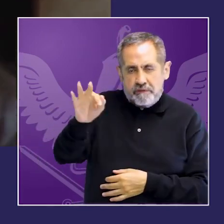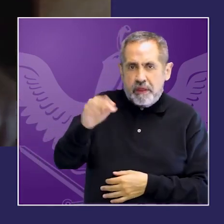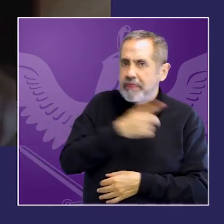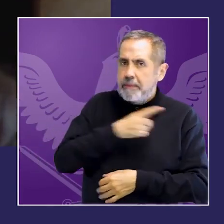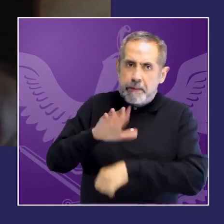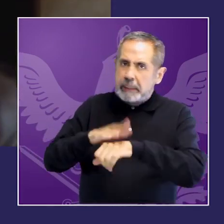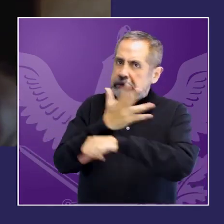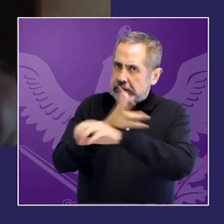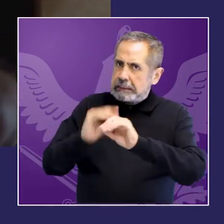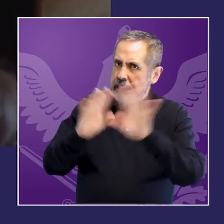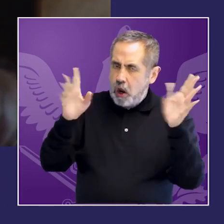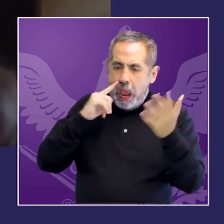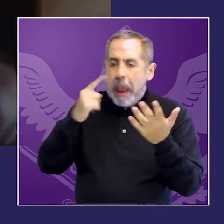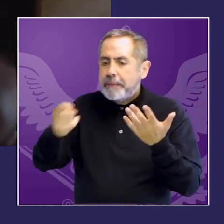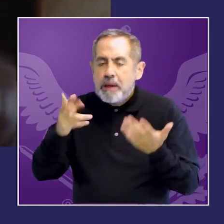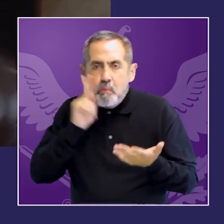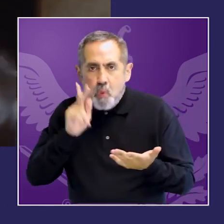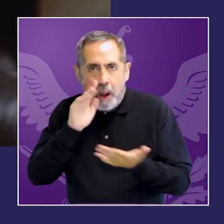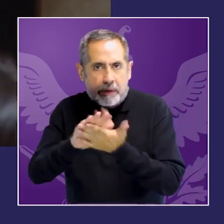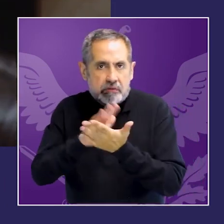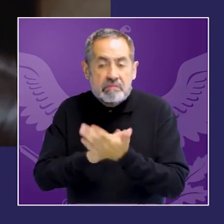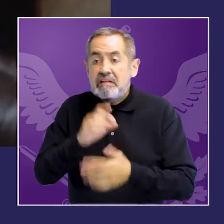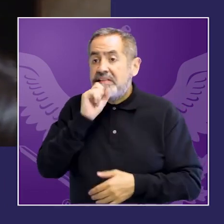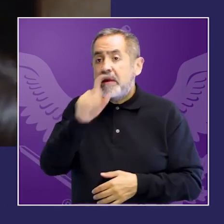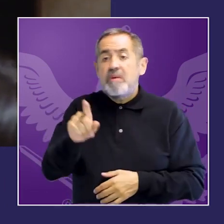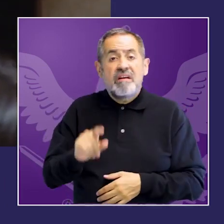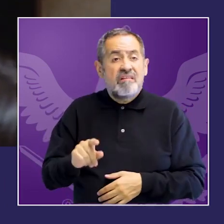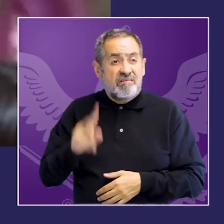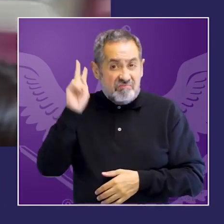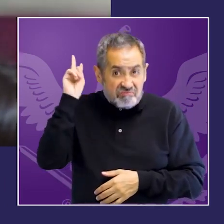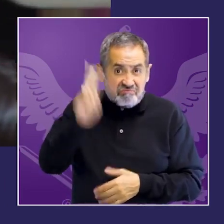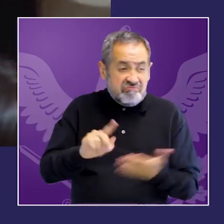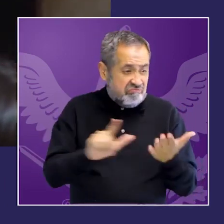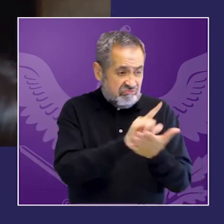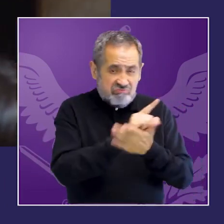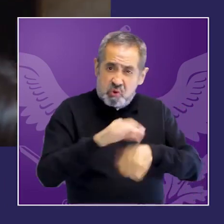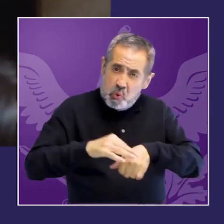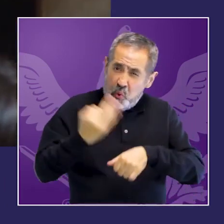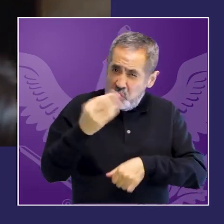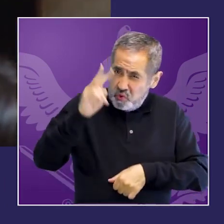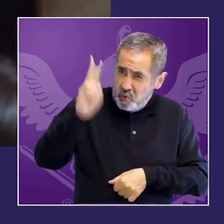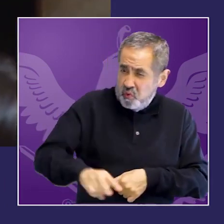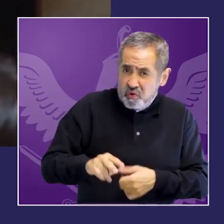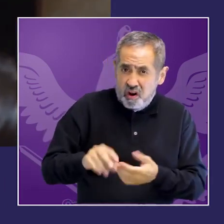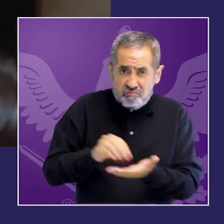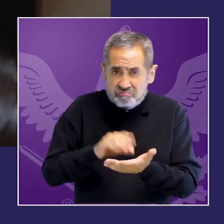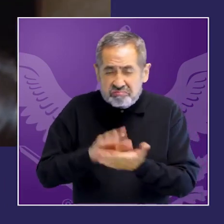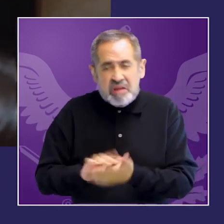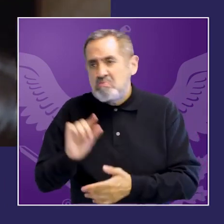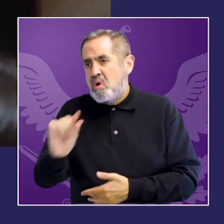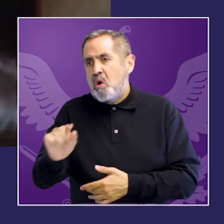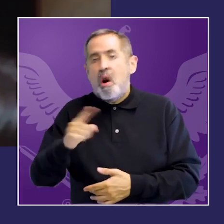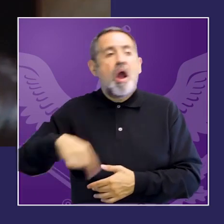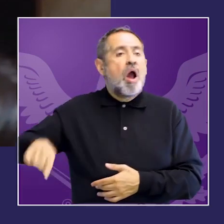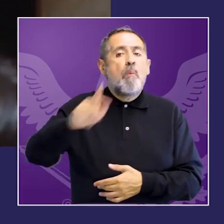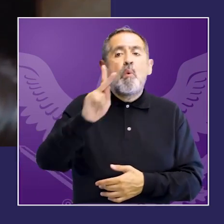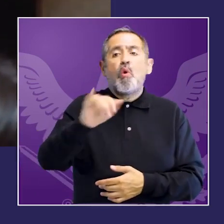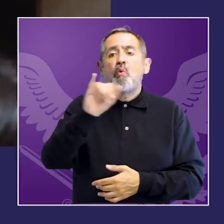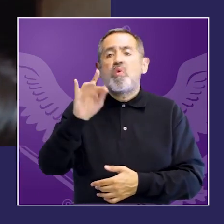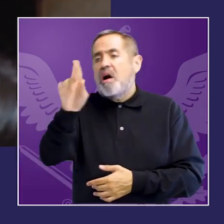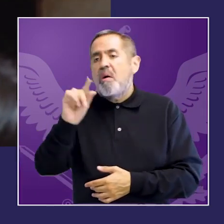que hay poca implementación efectiva de la ley en los poderes judiciales de la nación